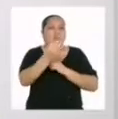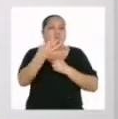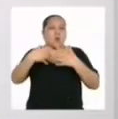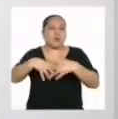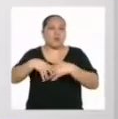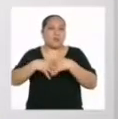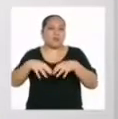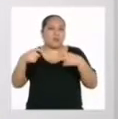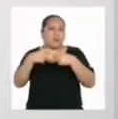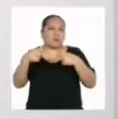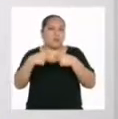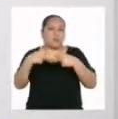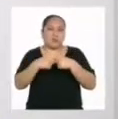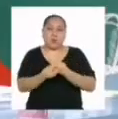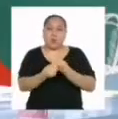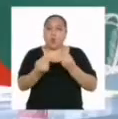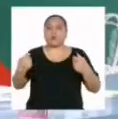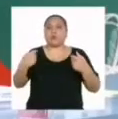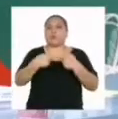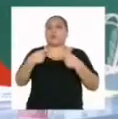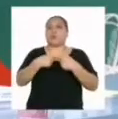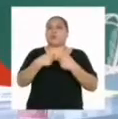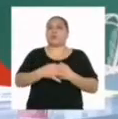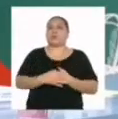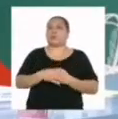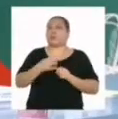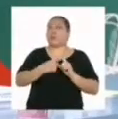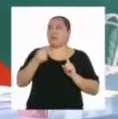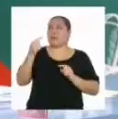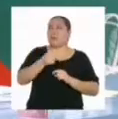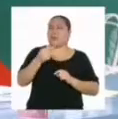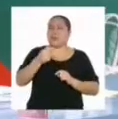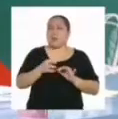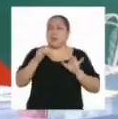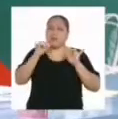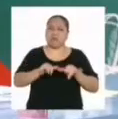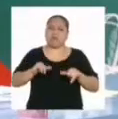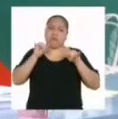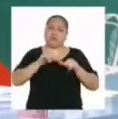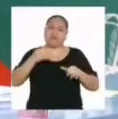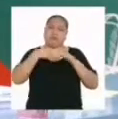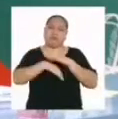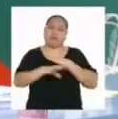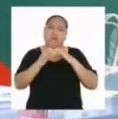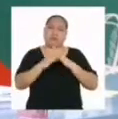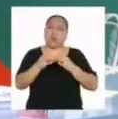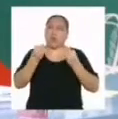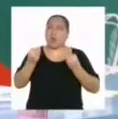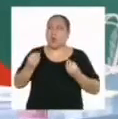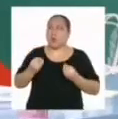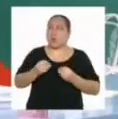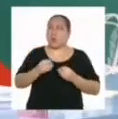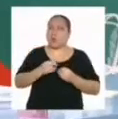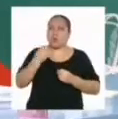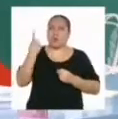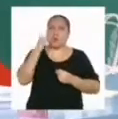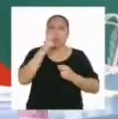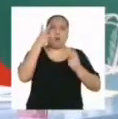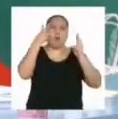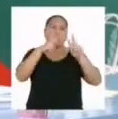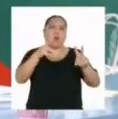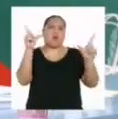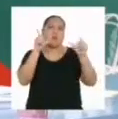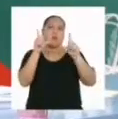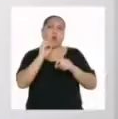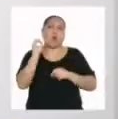requieren más energía. Pero si esta situación de encierro es tan difícil, ¿cómo vamos a ver menos televisión